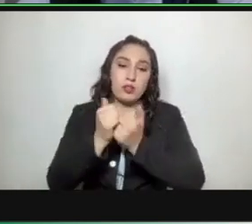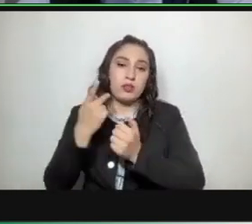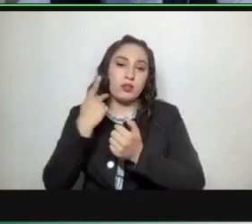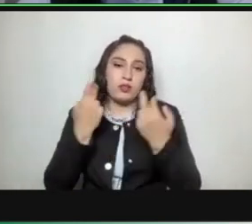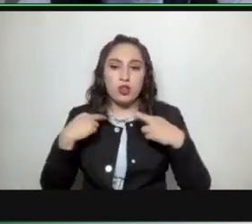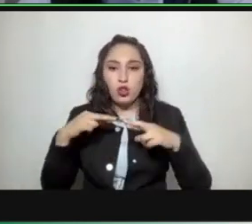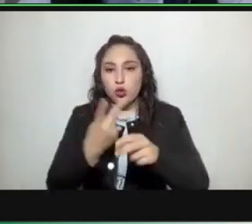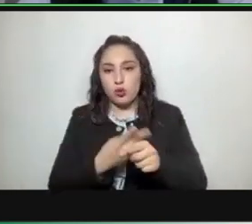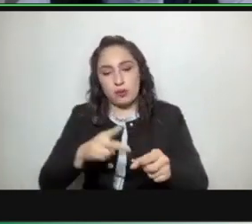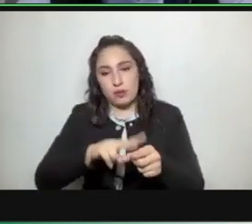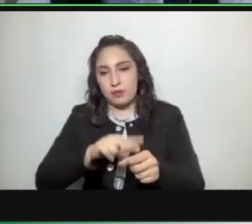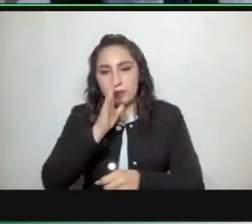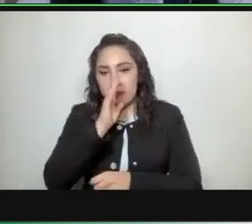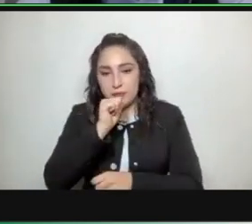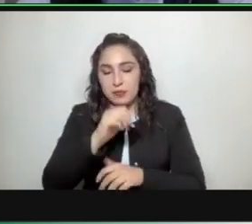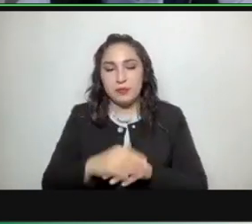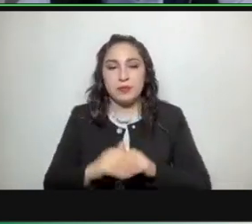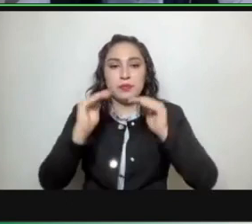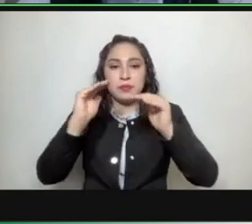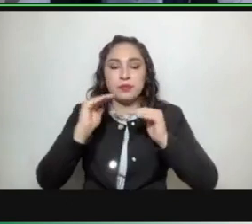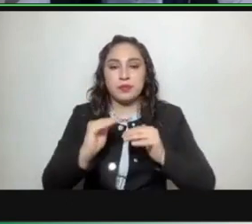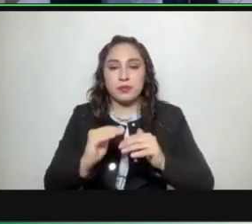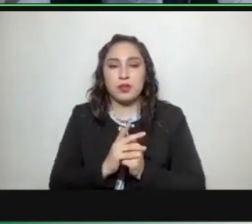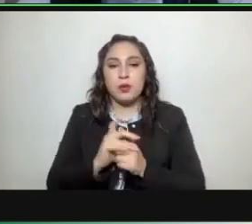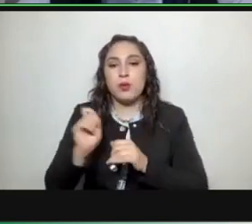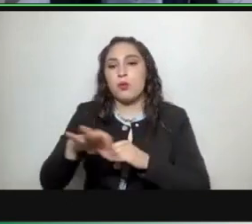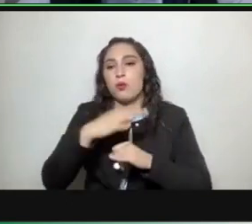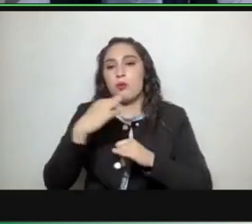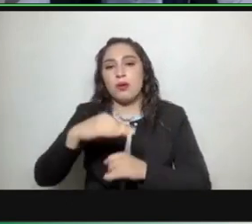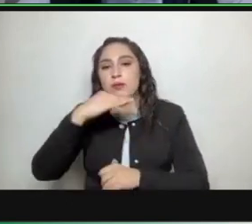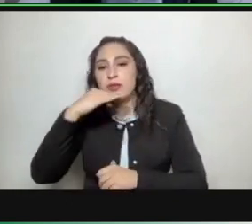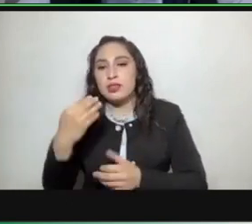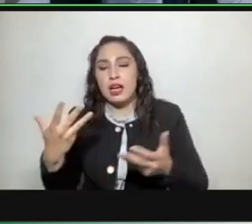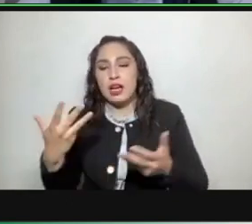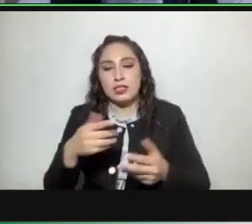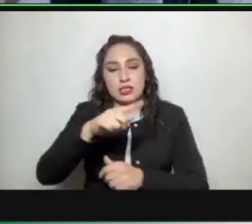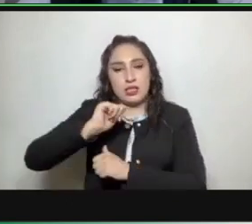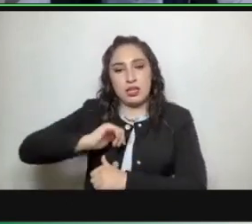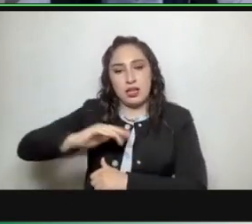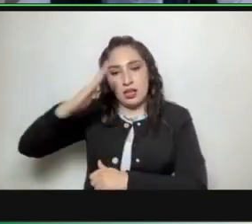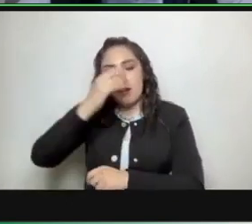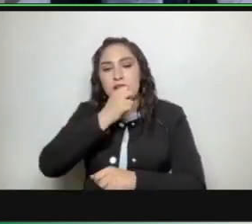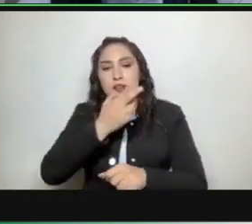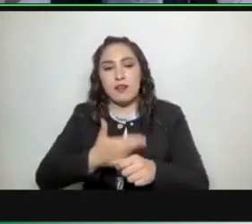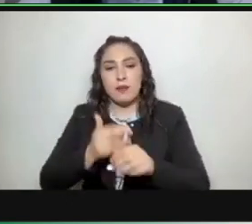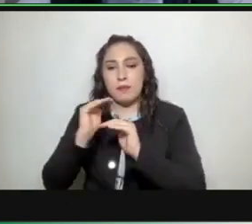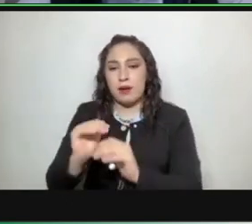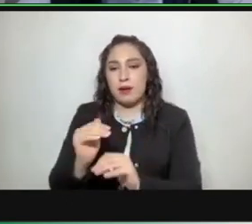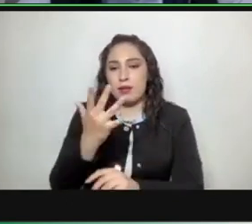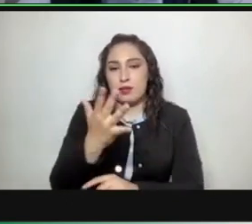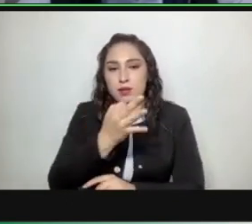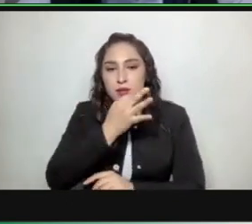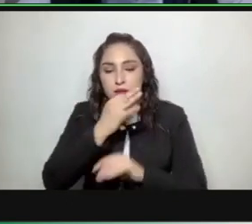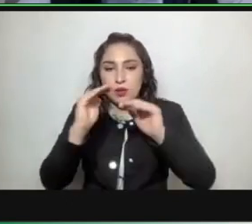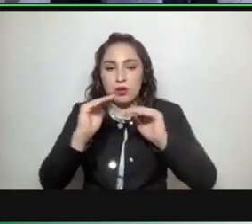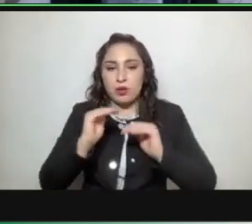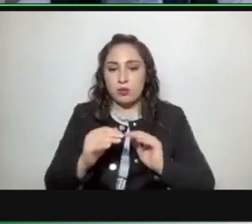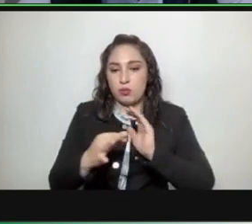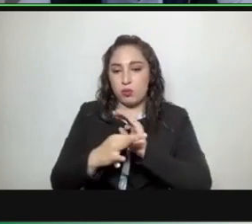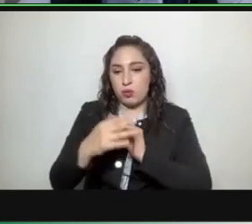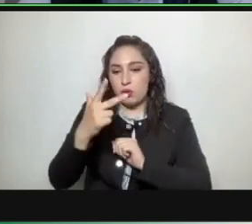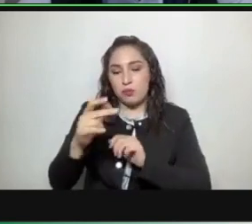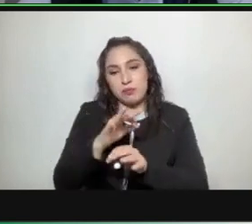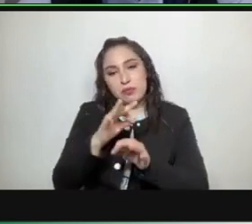asociación siete intervención final de la persona servidora pública que comparece hasta por cinco minutos y ocho clausura